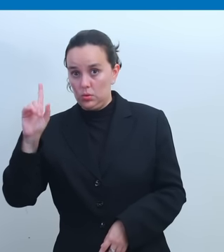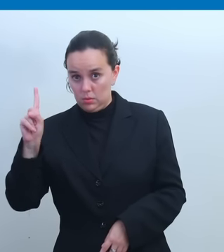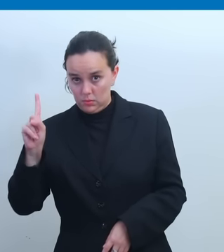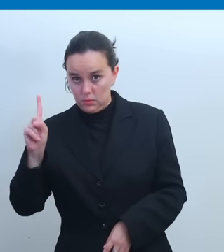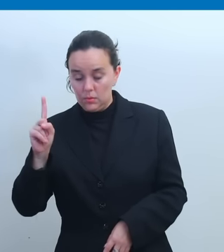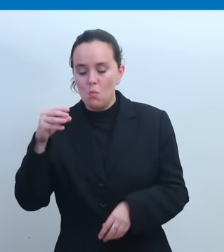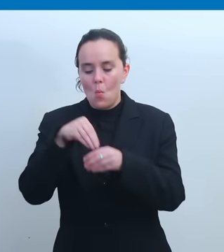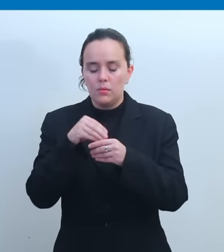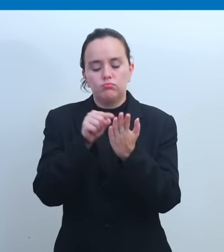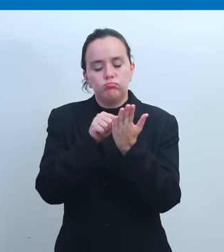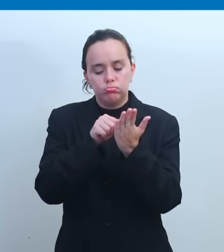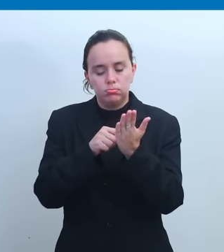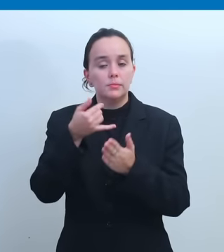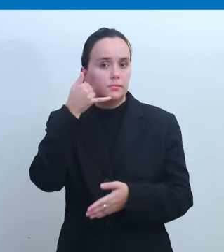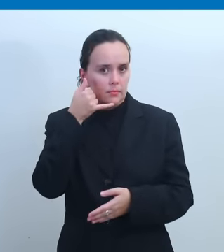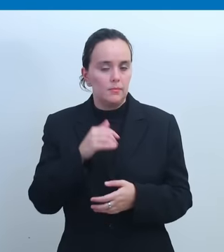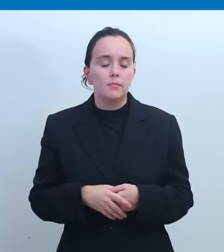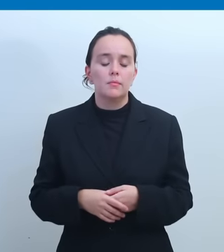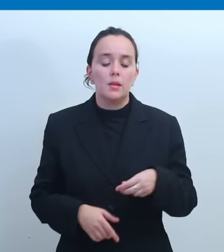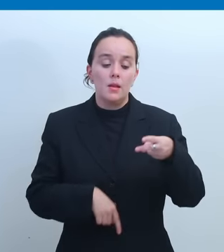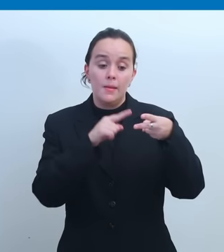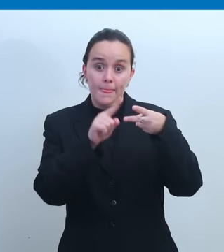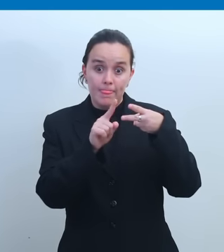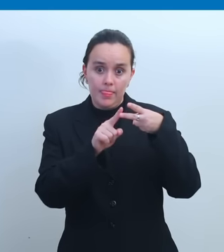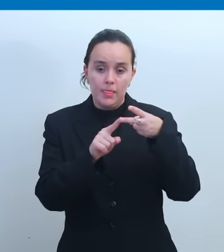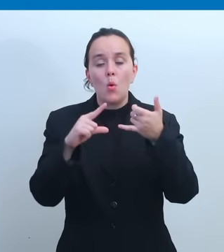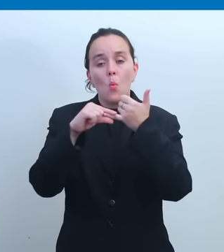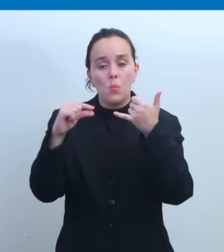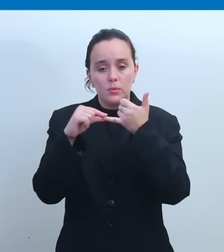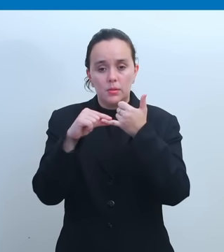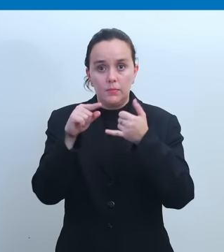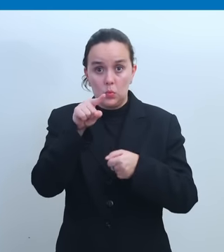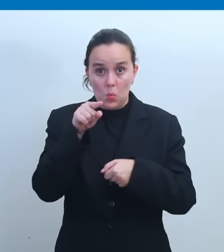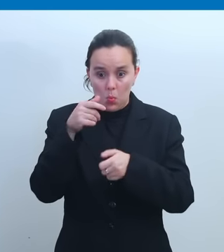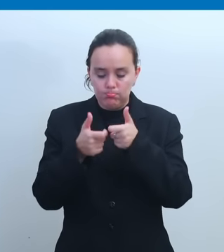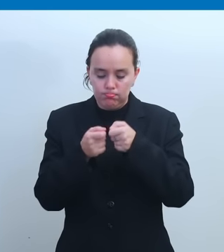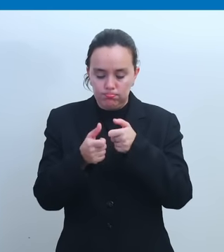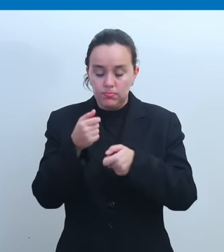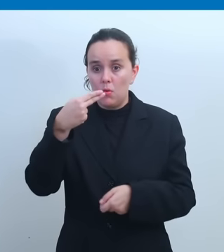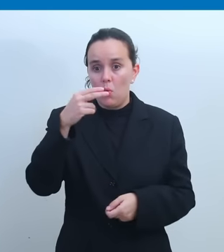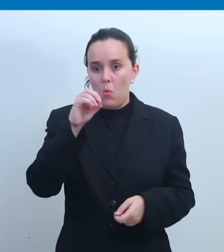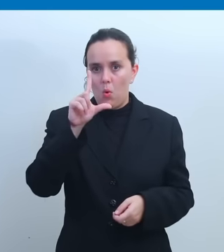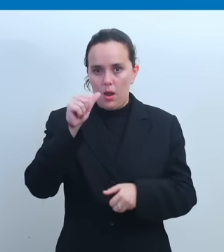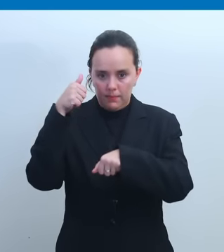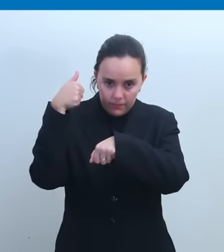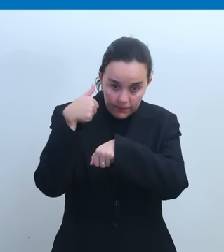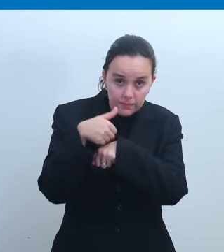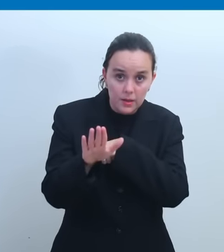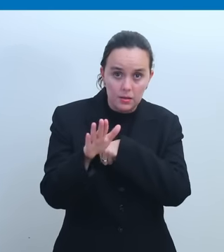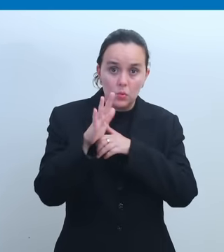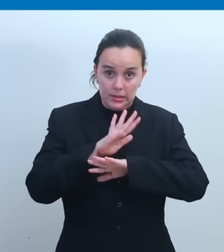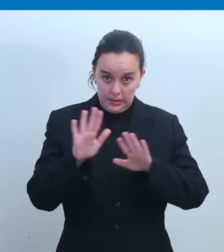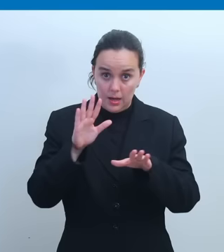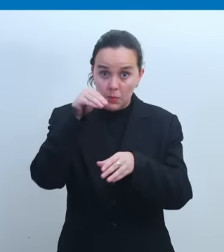como contacto en tu celular. Paso 2. Abre la aplicación de WhatsApp y envía Hola a nuestro número